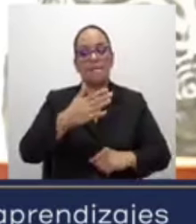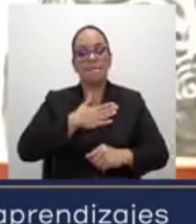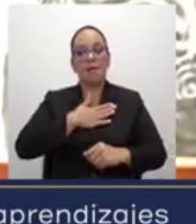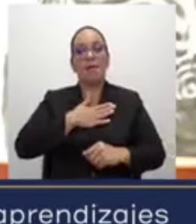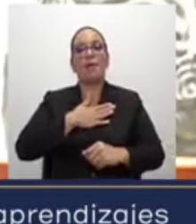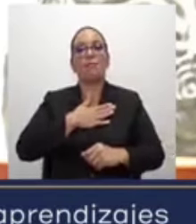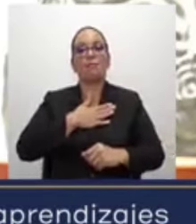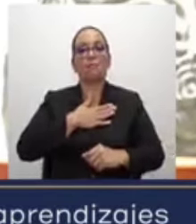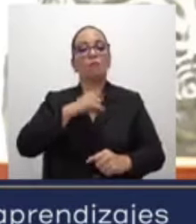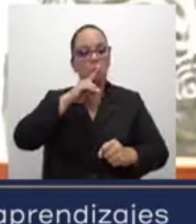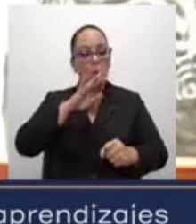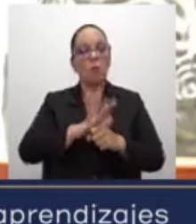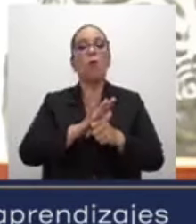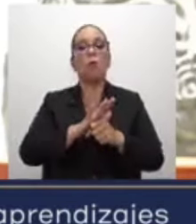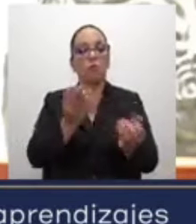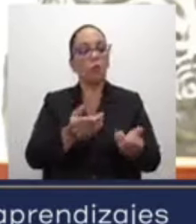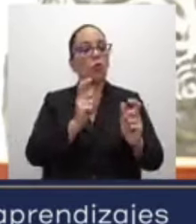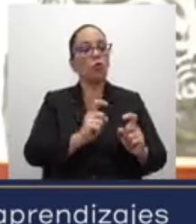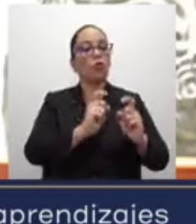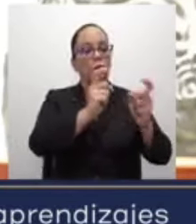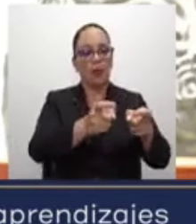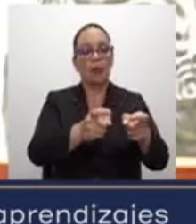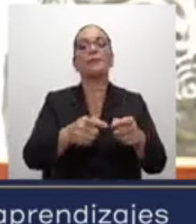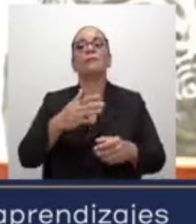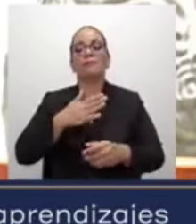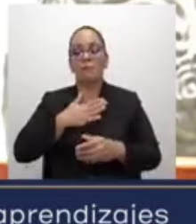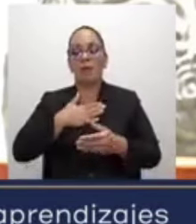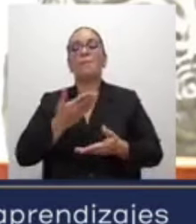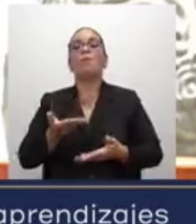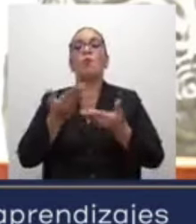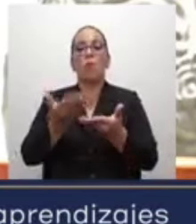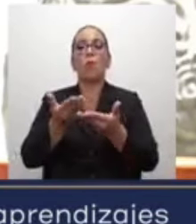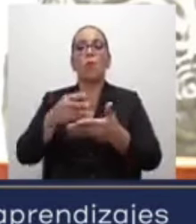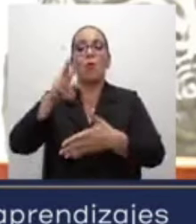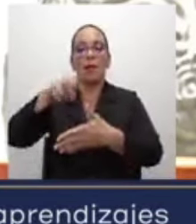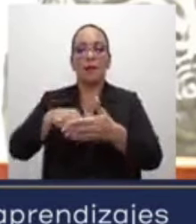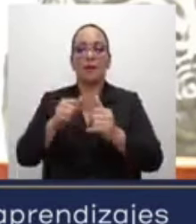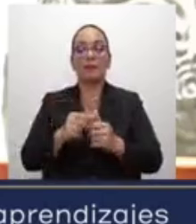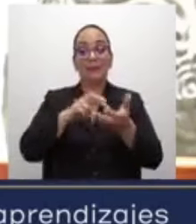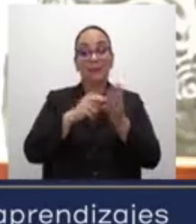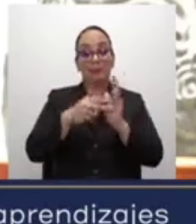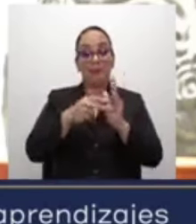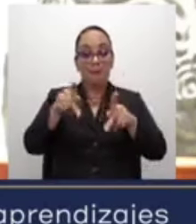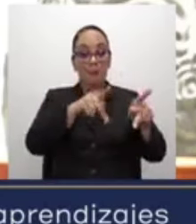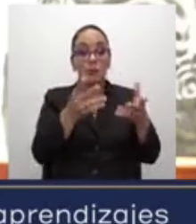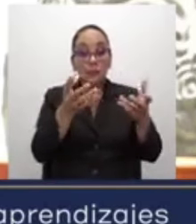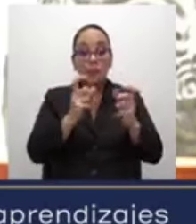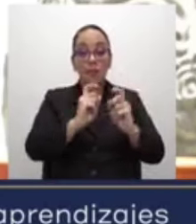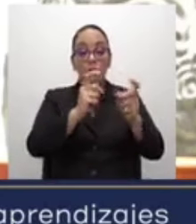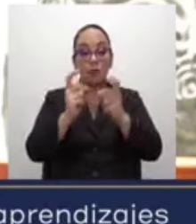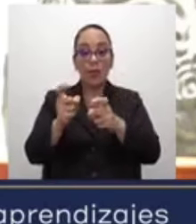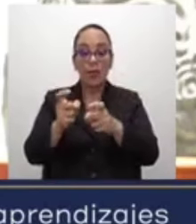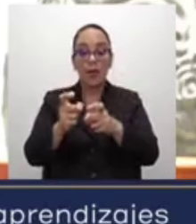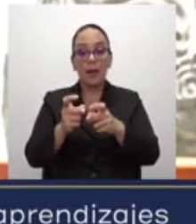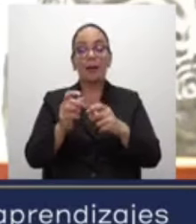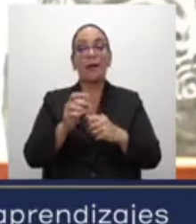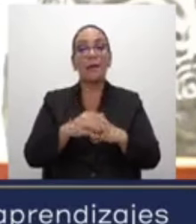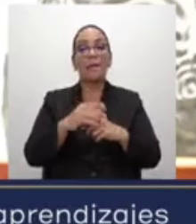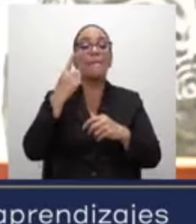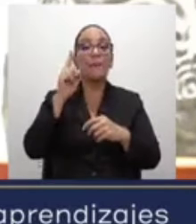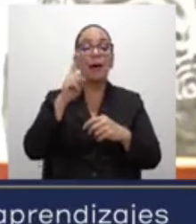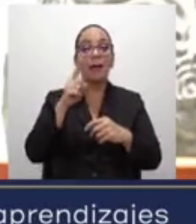Donar, Me Propongo Leer, para la donación de libros a centros educativos. Las personas,